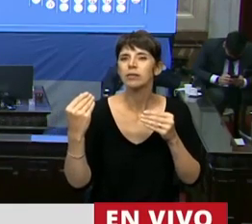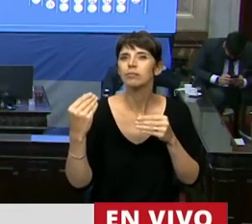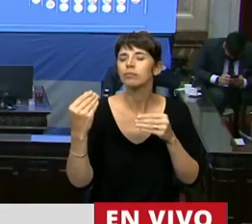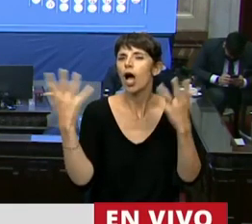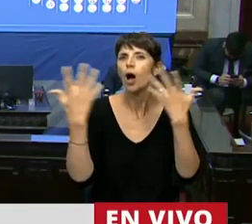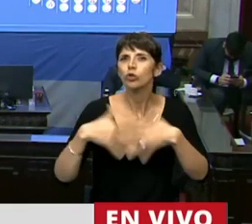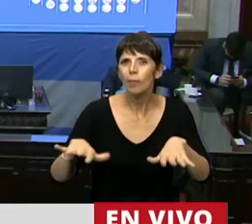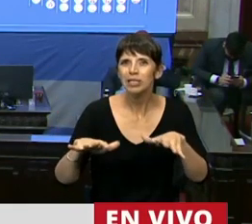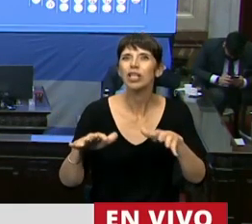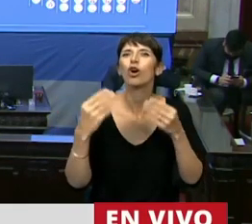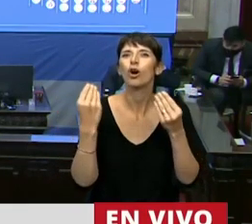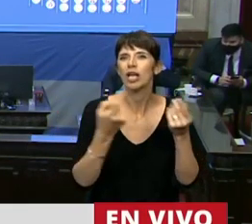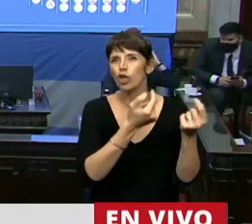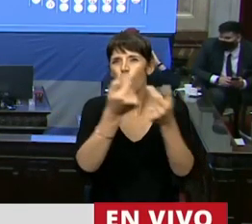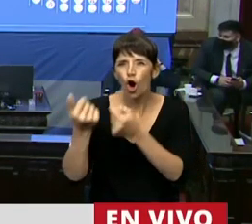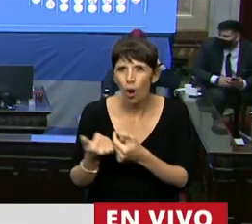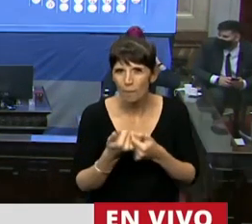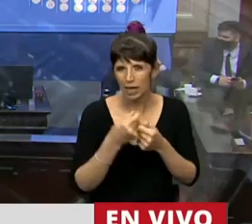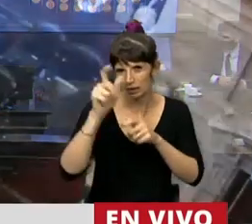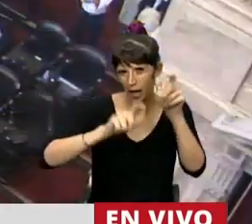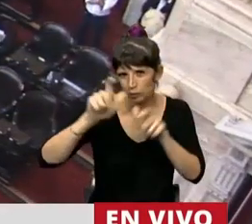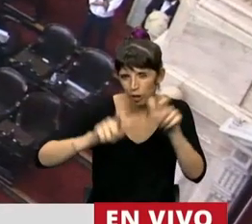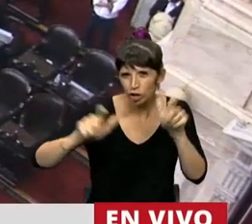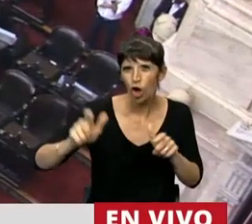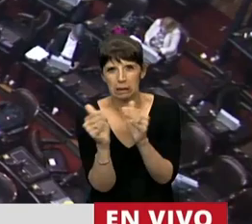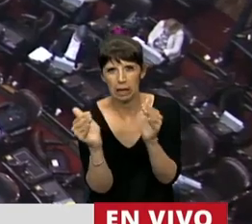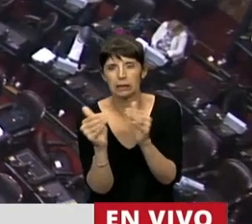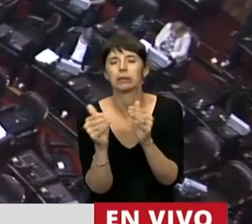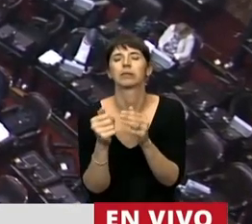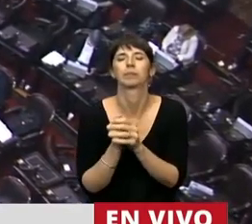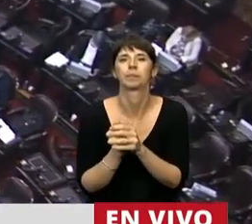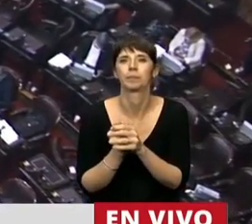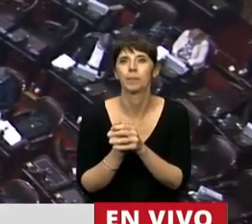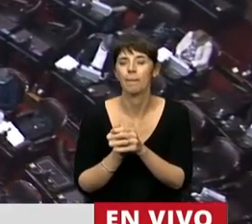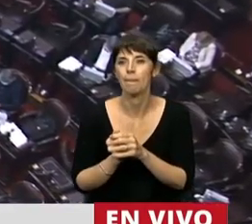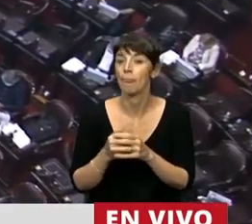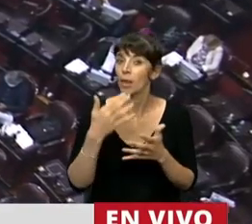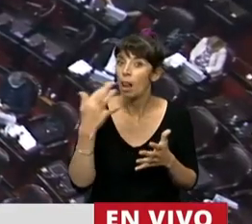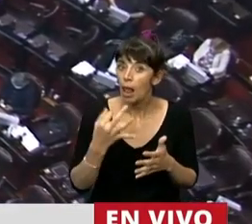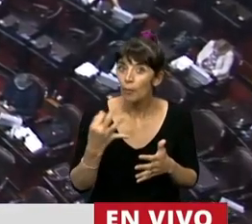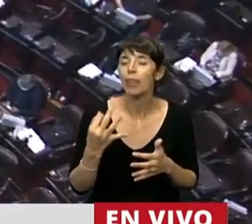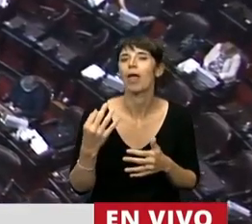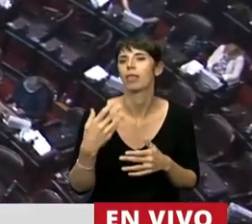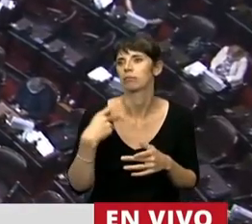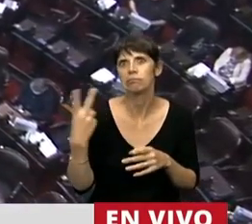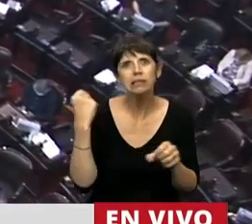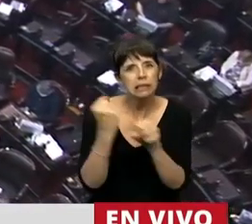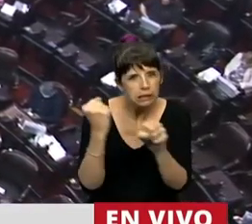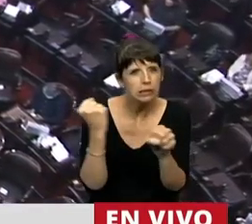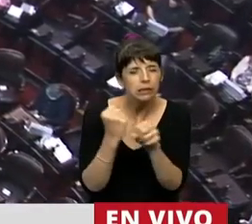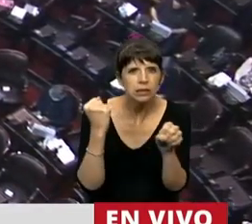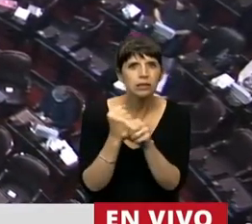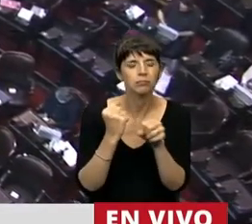el monto de las compras realizadas por los consumidores en la cuenta de los comercios minoristas o mayoristas de cualquier